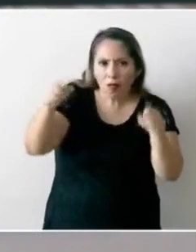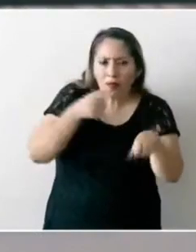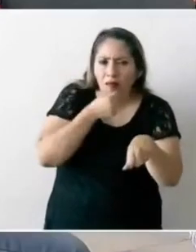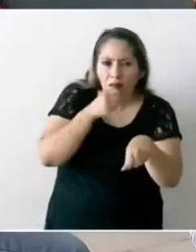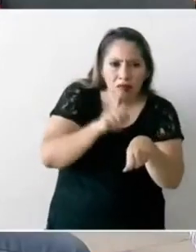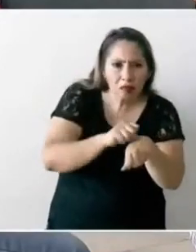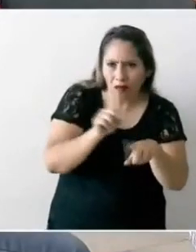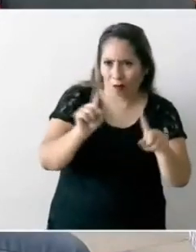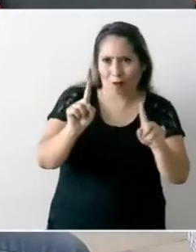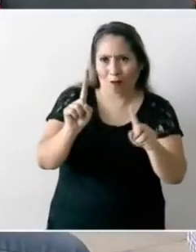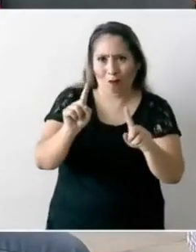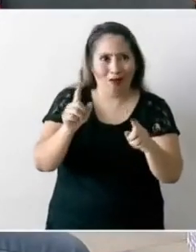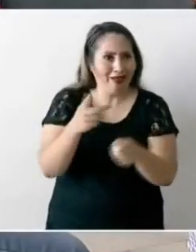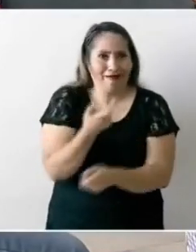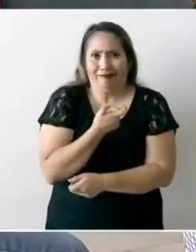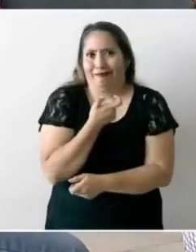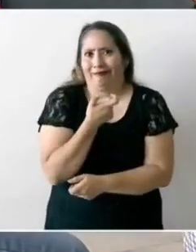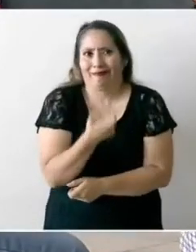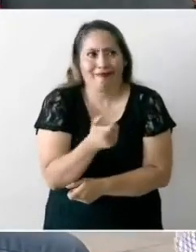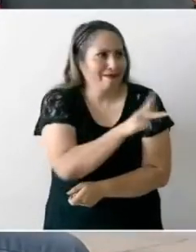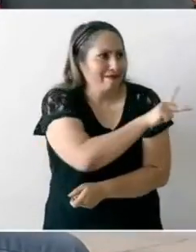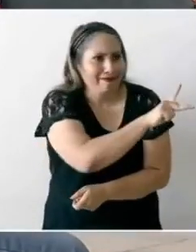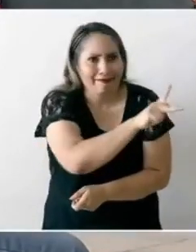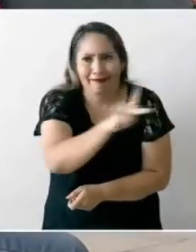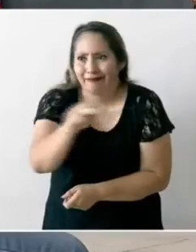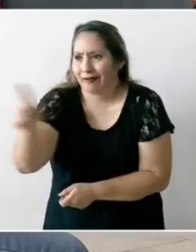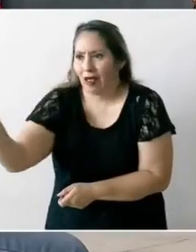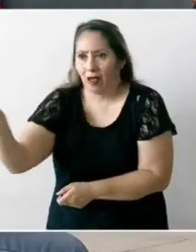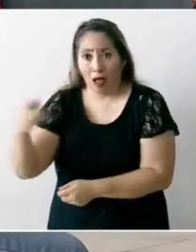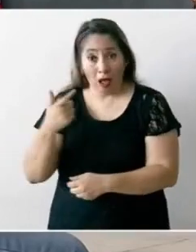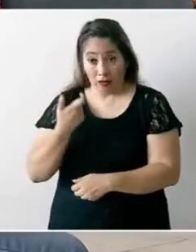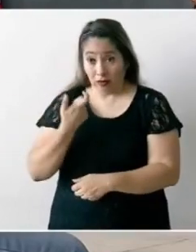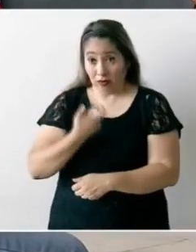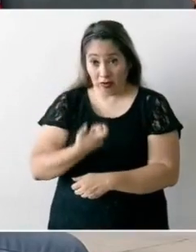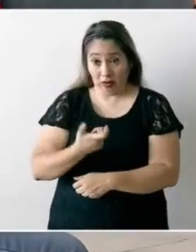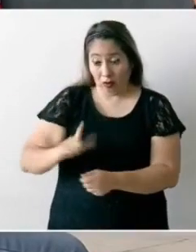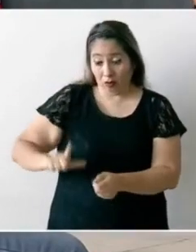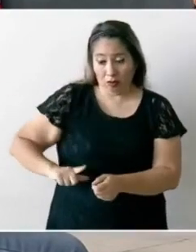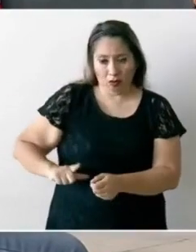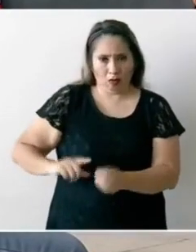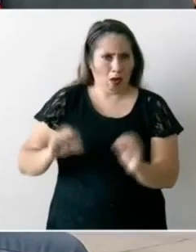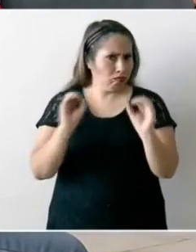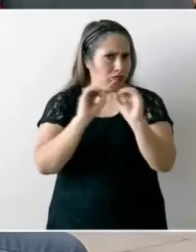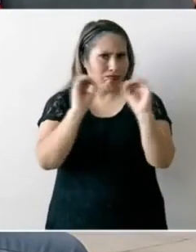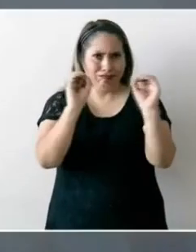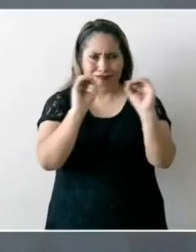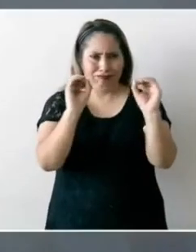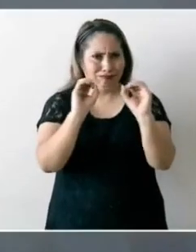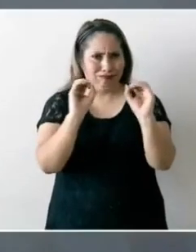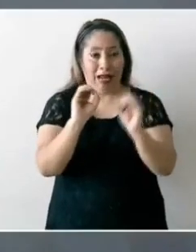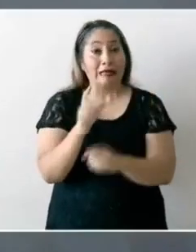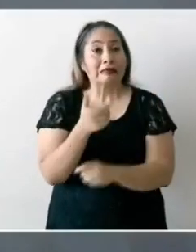dinero del pueblo no es dinero del gobierno es dinero de todos